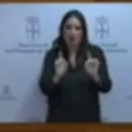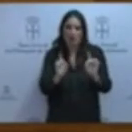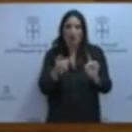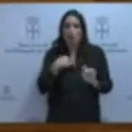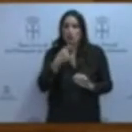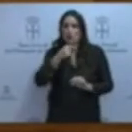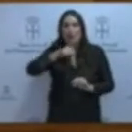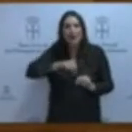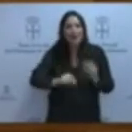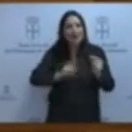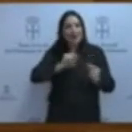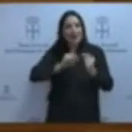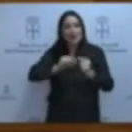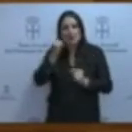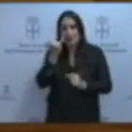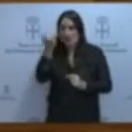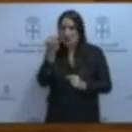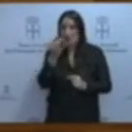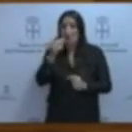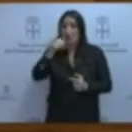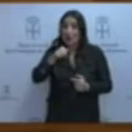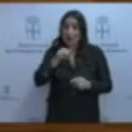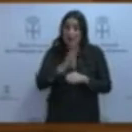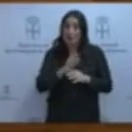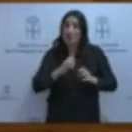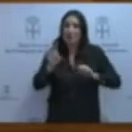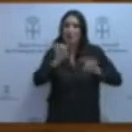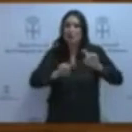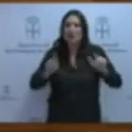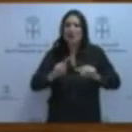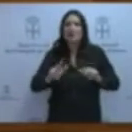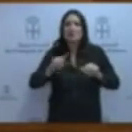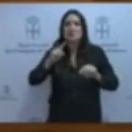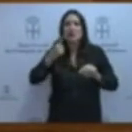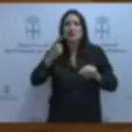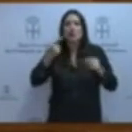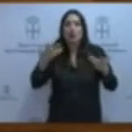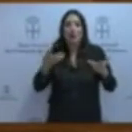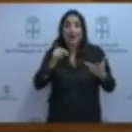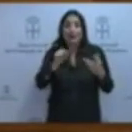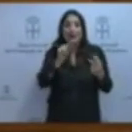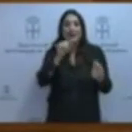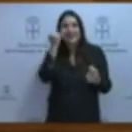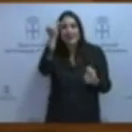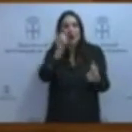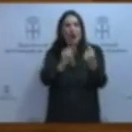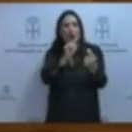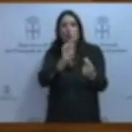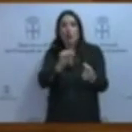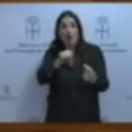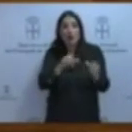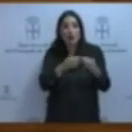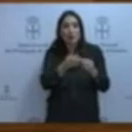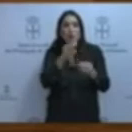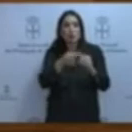estamos para debatir ideas y que el gran problema que tiene este Parlamento es que no se confrontan las ideas. Es que aquí hay algunos grupos parlamentarios que